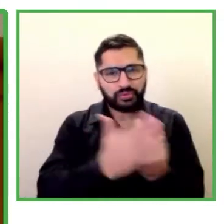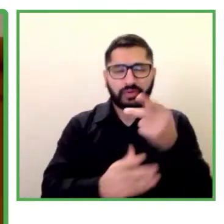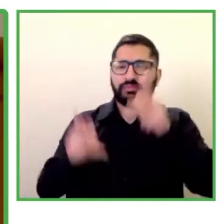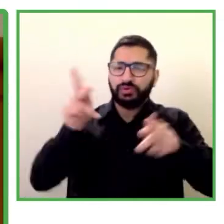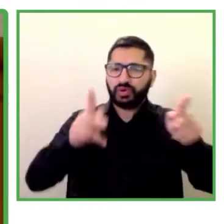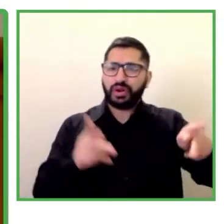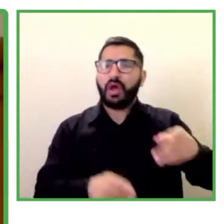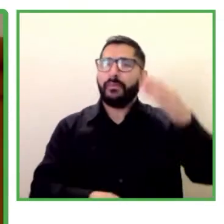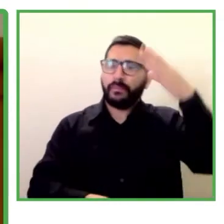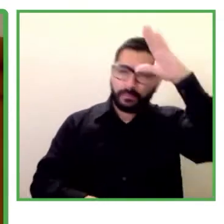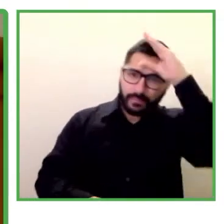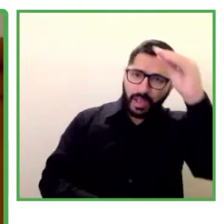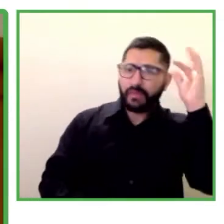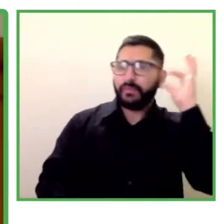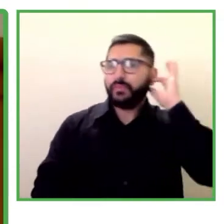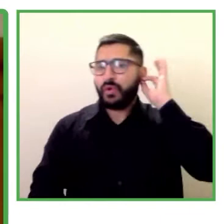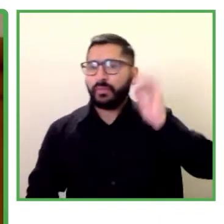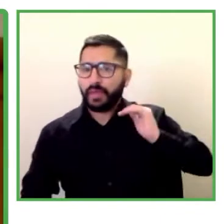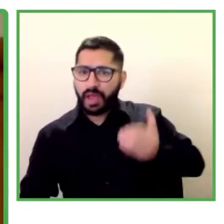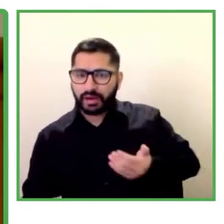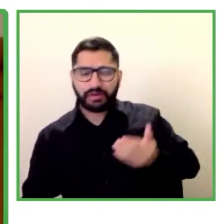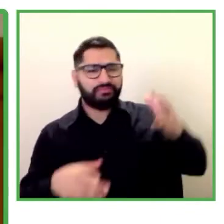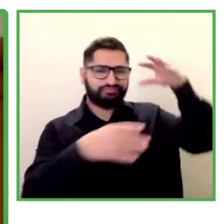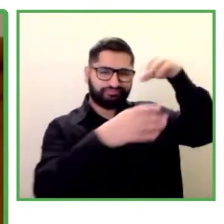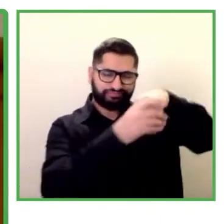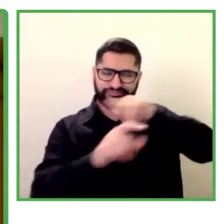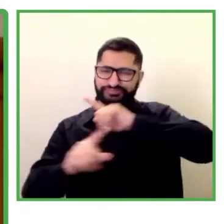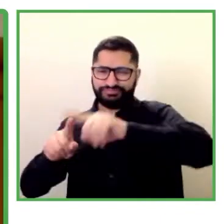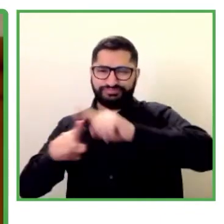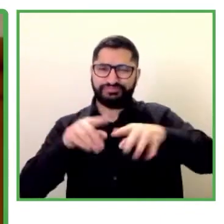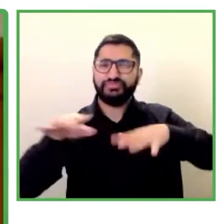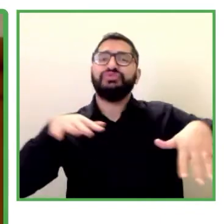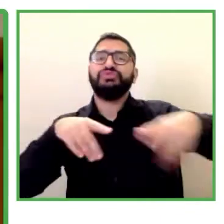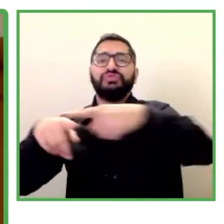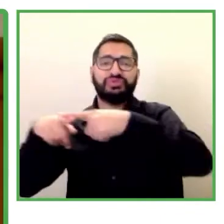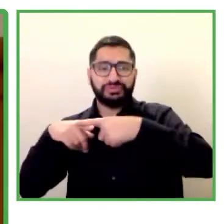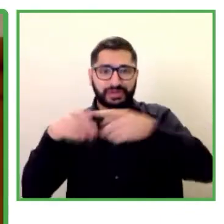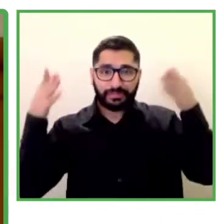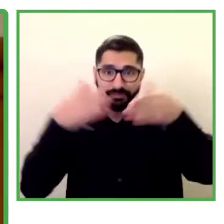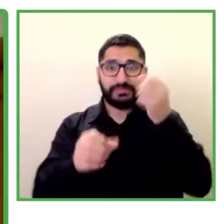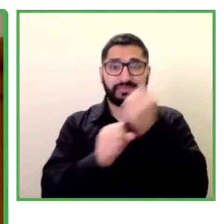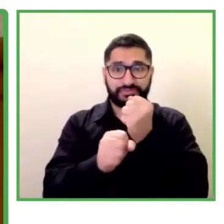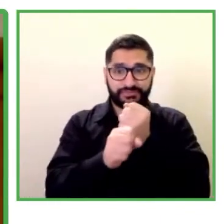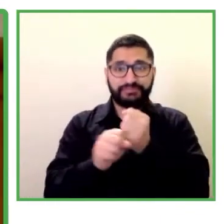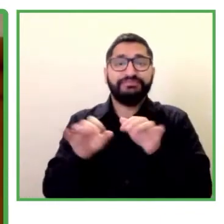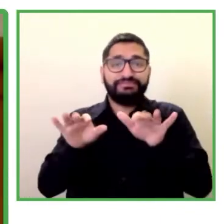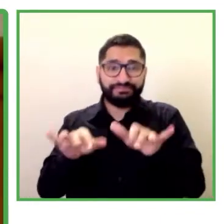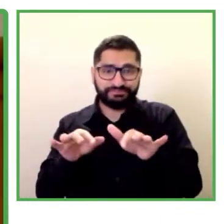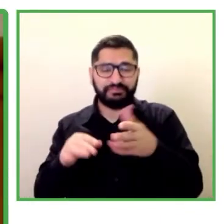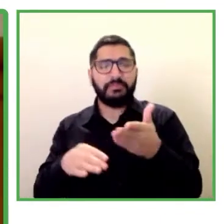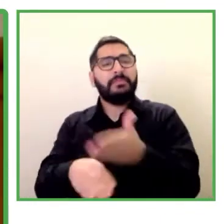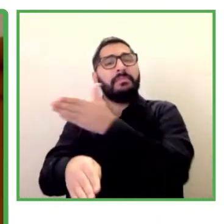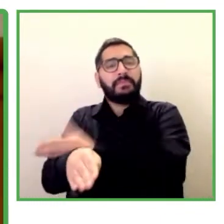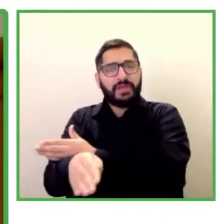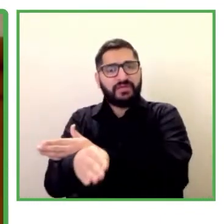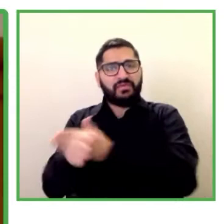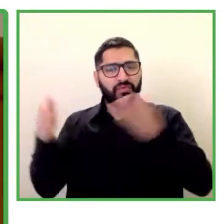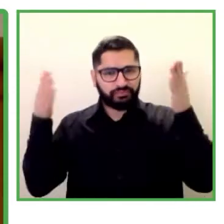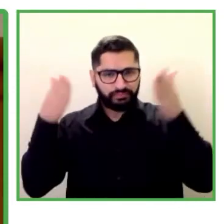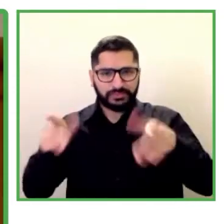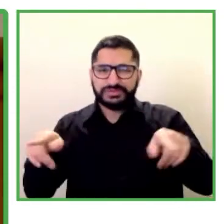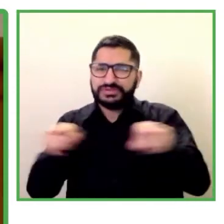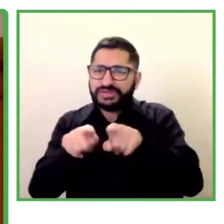social. Antes de ejercer como Vicesecretaria General, también trabajé en esta misma organización como directora de